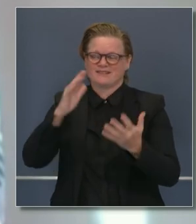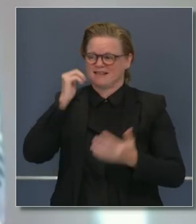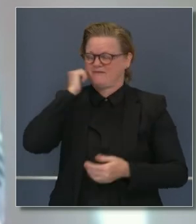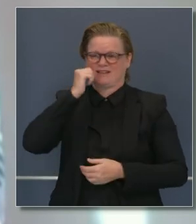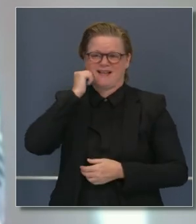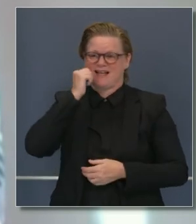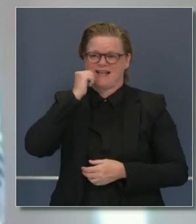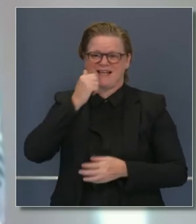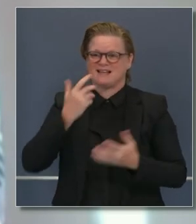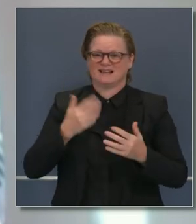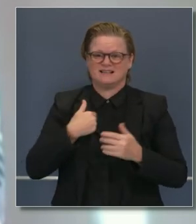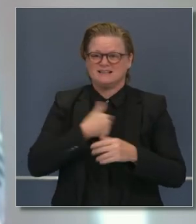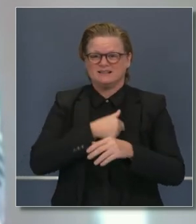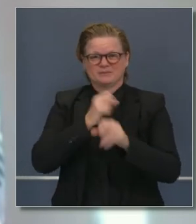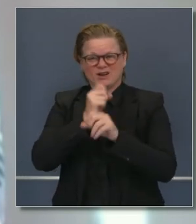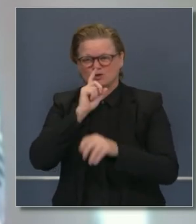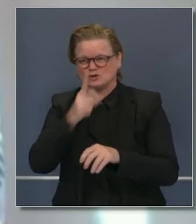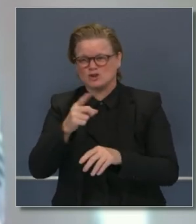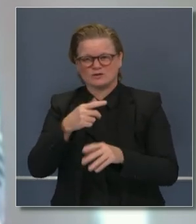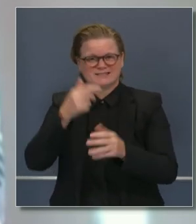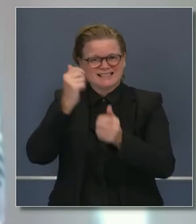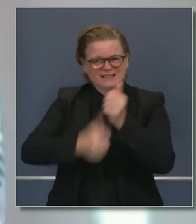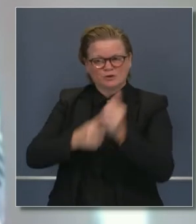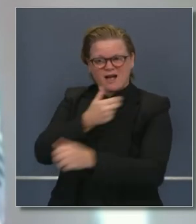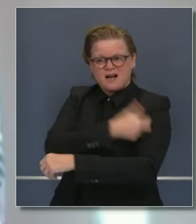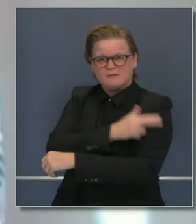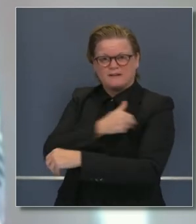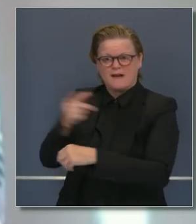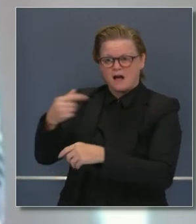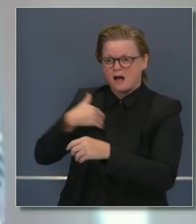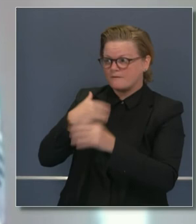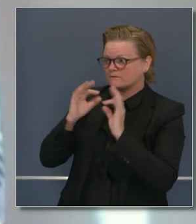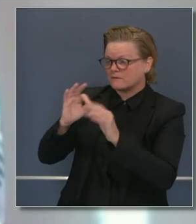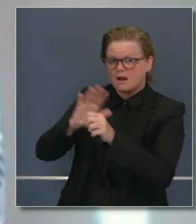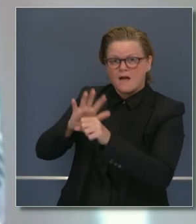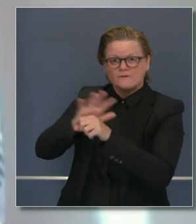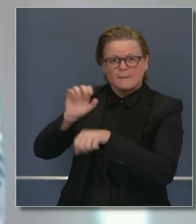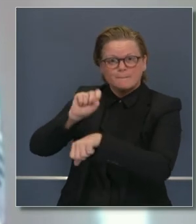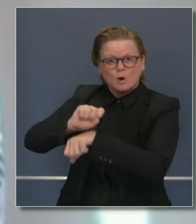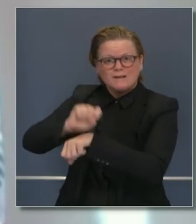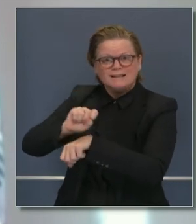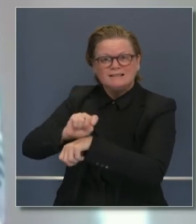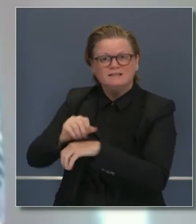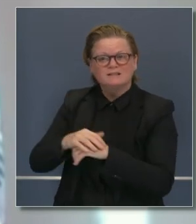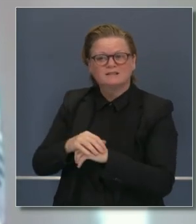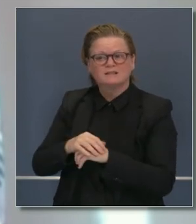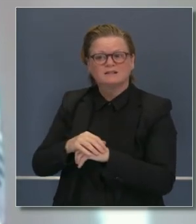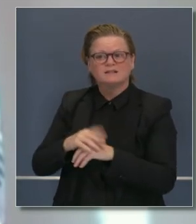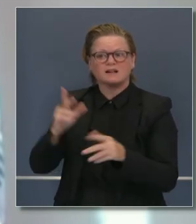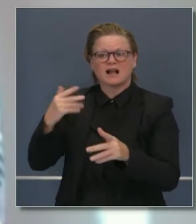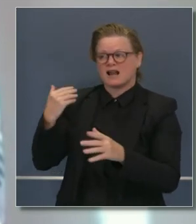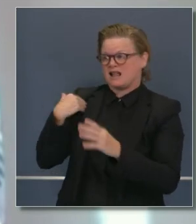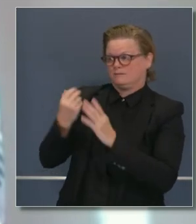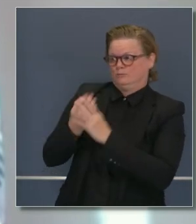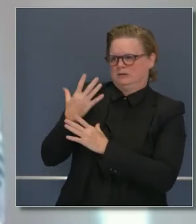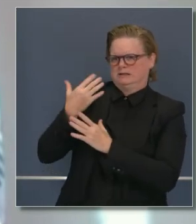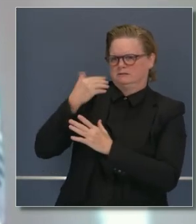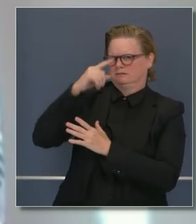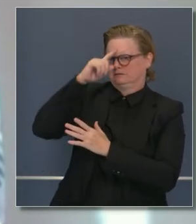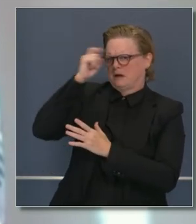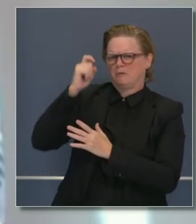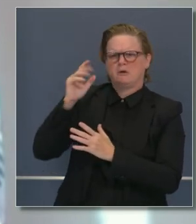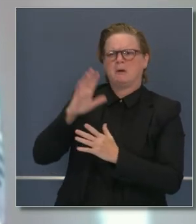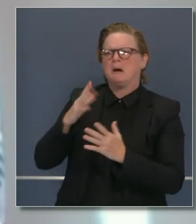personal en el otoño, perdón, en la primavera y verano, no sabíamos